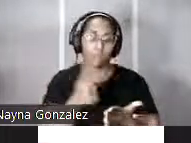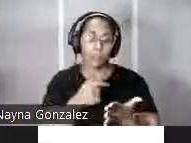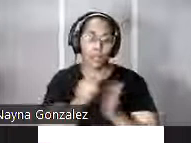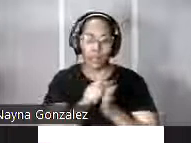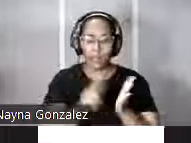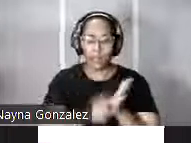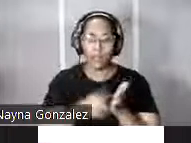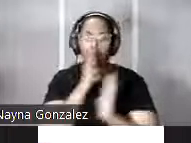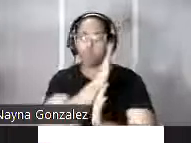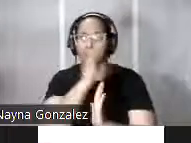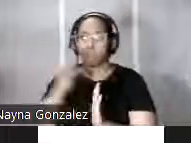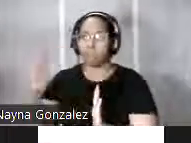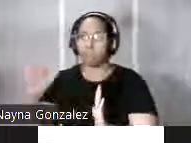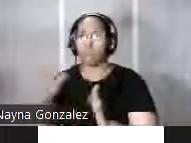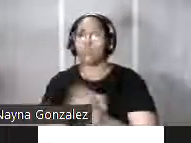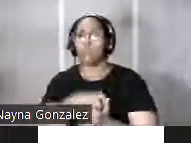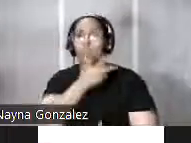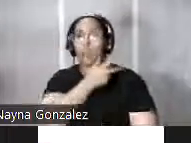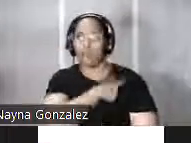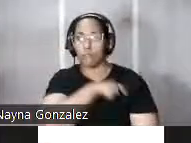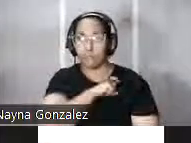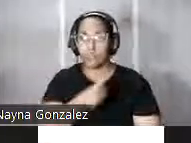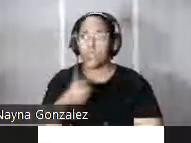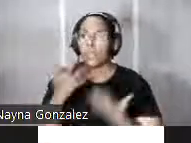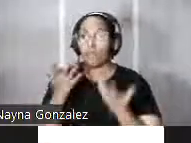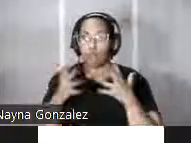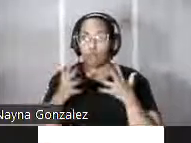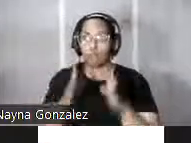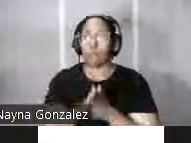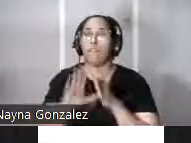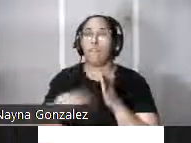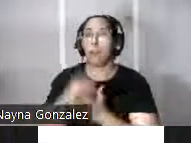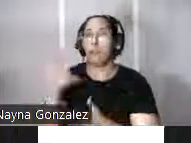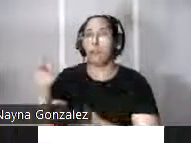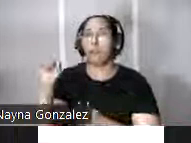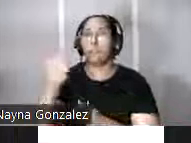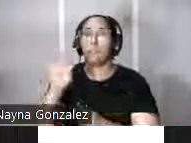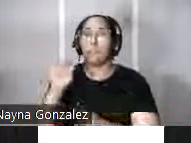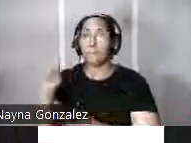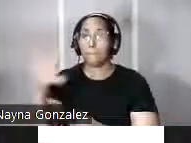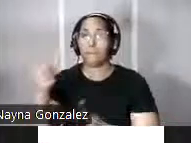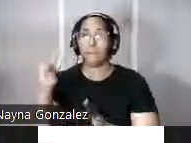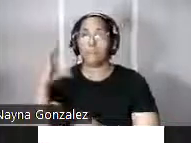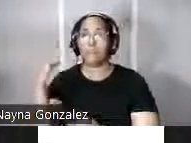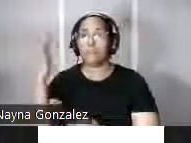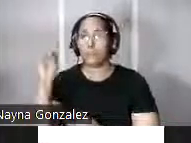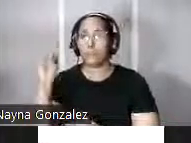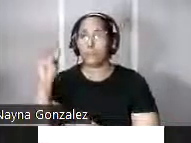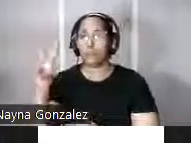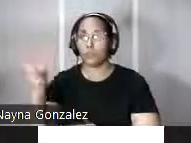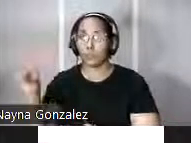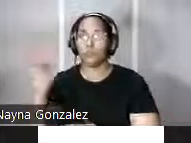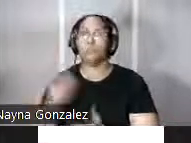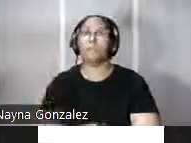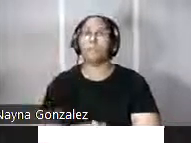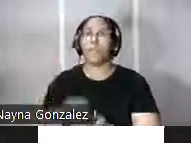biblioteca del Palacio Real de aquí de Madrid permite constatar que ya estaba en la isla en 1762 y realizó un reconocimiento e informó al